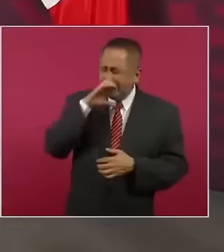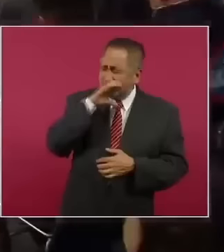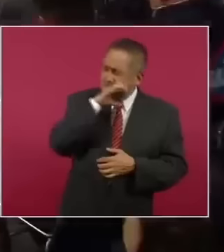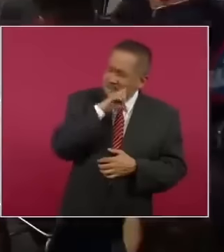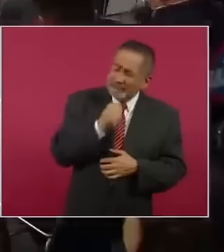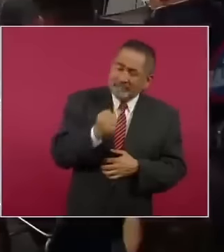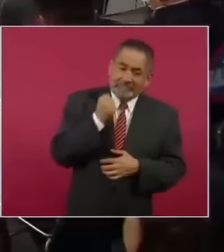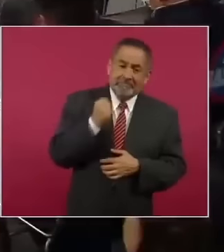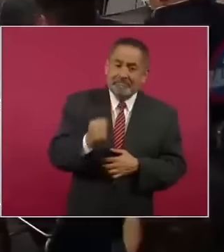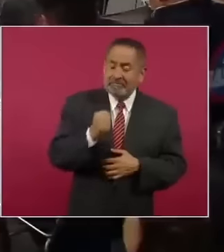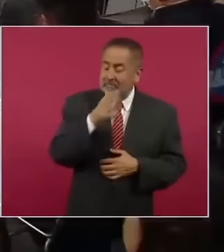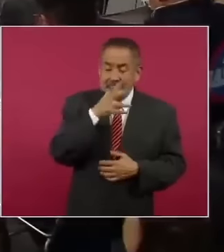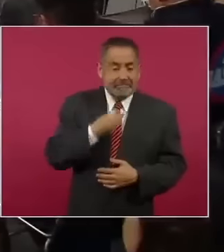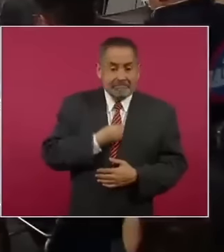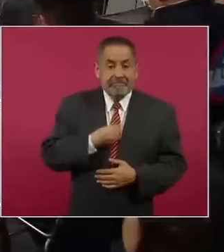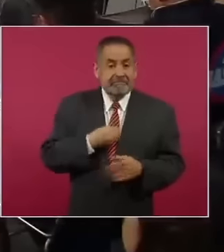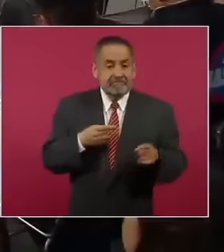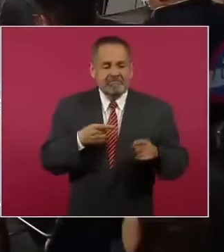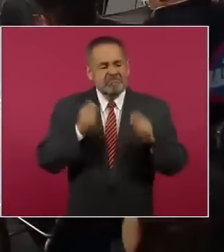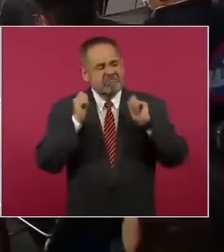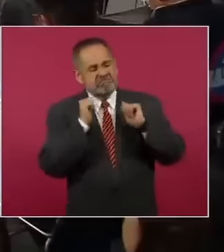Fíjense que ahí